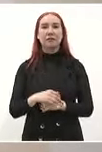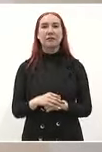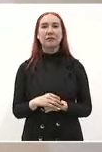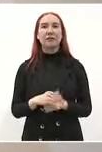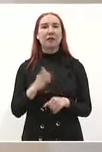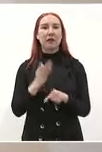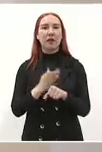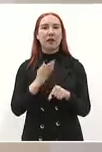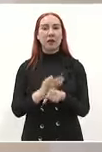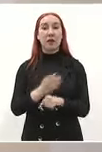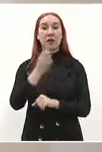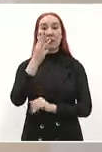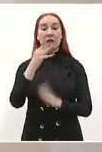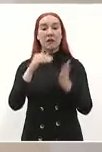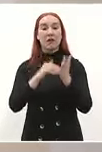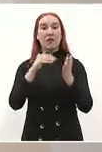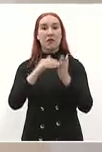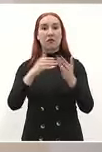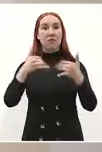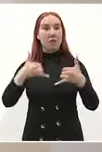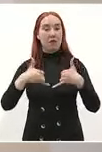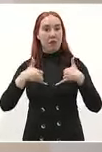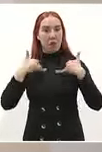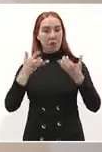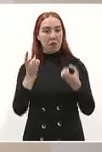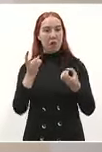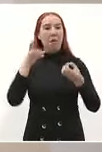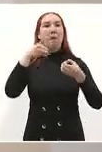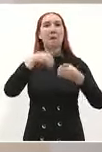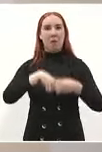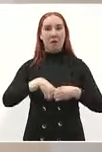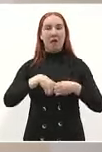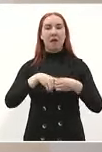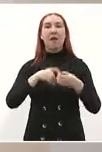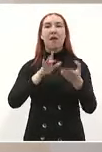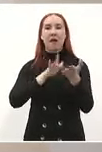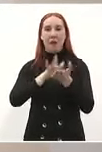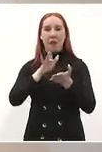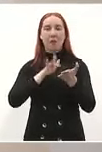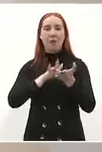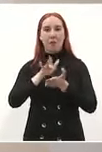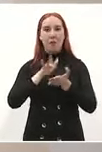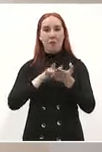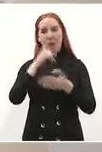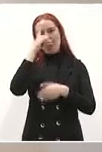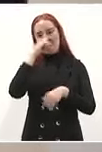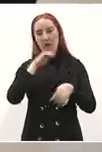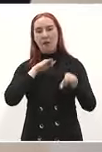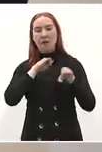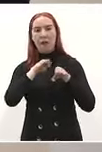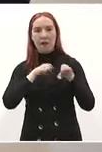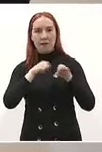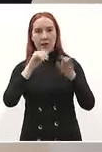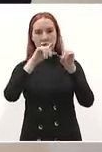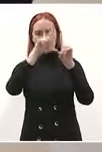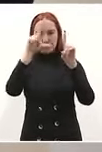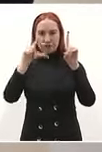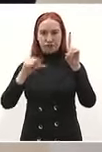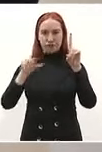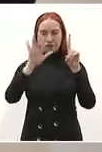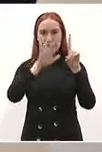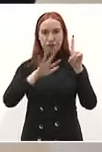de 3 millones de jóvenes en el país para que tengan una idea en 5